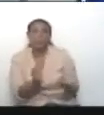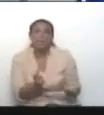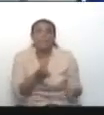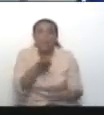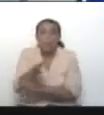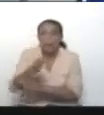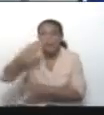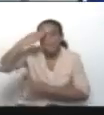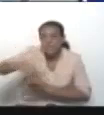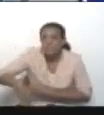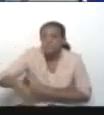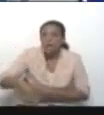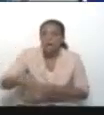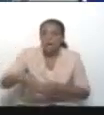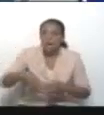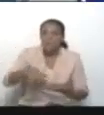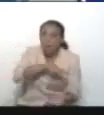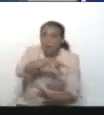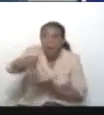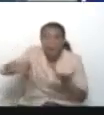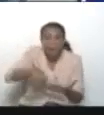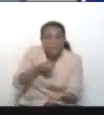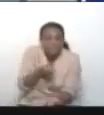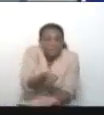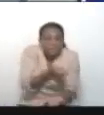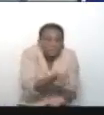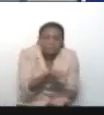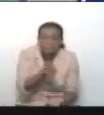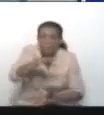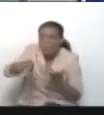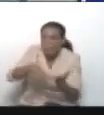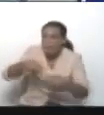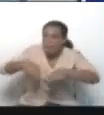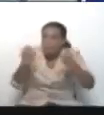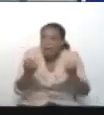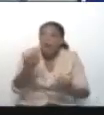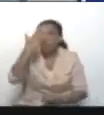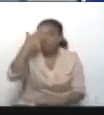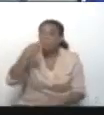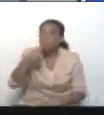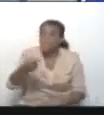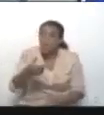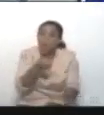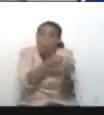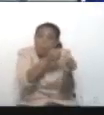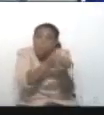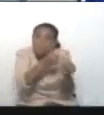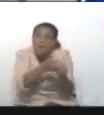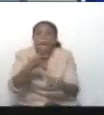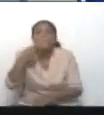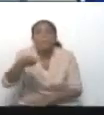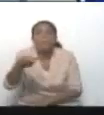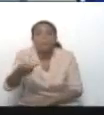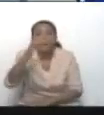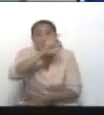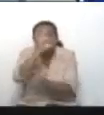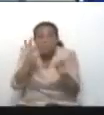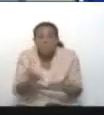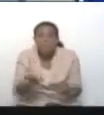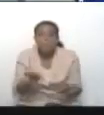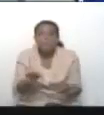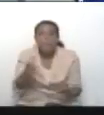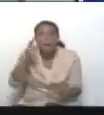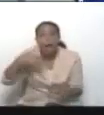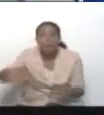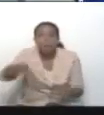militares, para llenar de violencia el país. Confirma sus cómplices políticos, políticas. Y en el